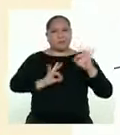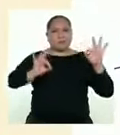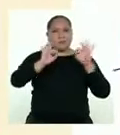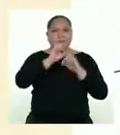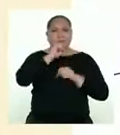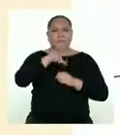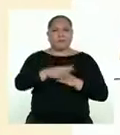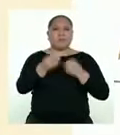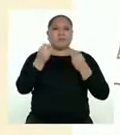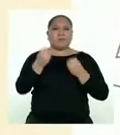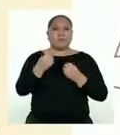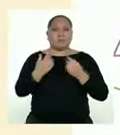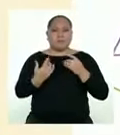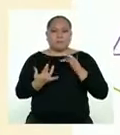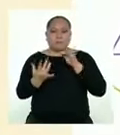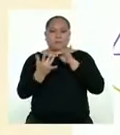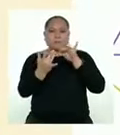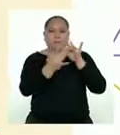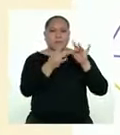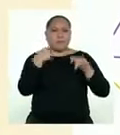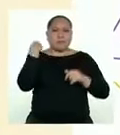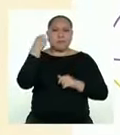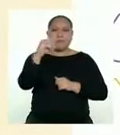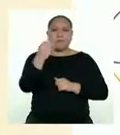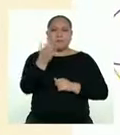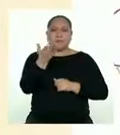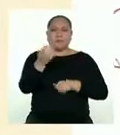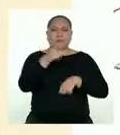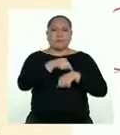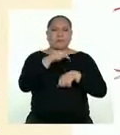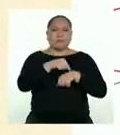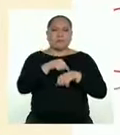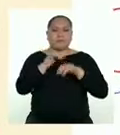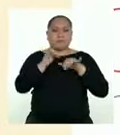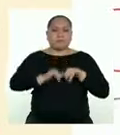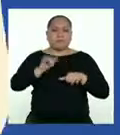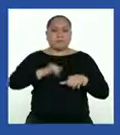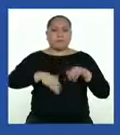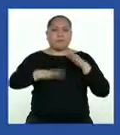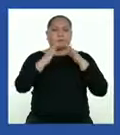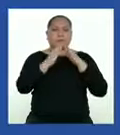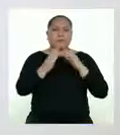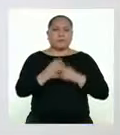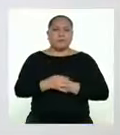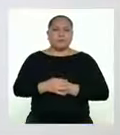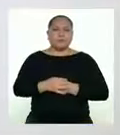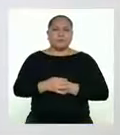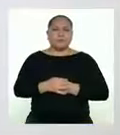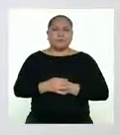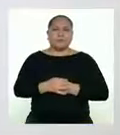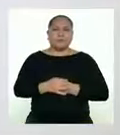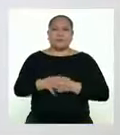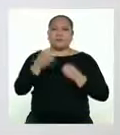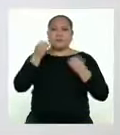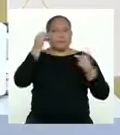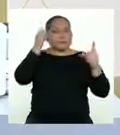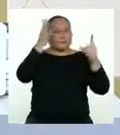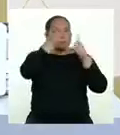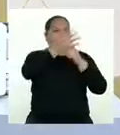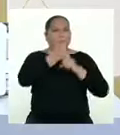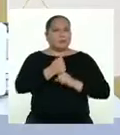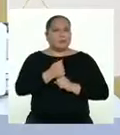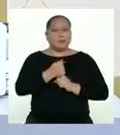texto es cómo reconectar con las y los adolescentes en este periodo de aislamiento social. ¿Y cómo se logrará?